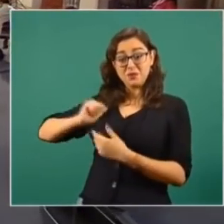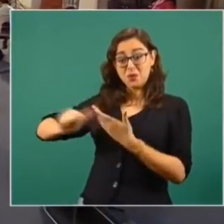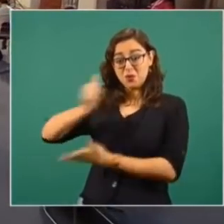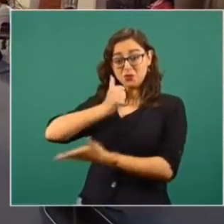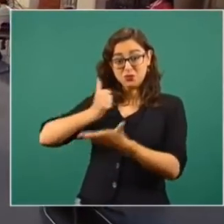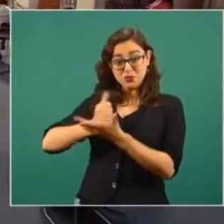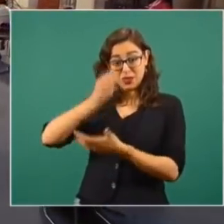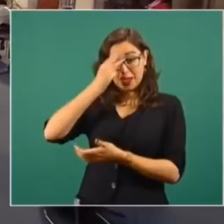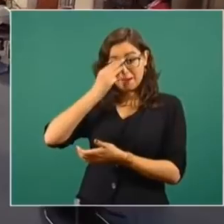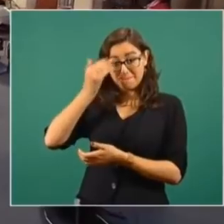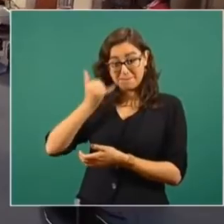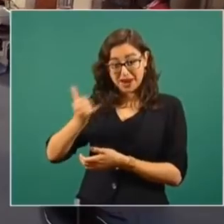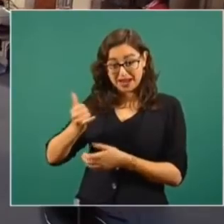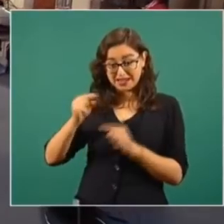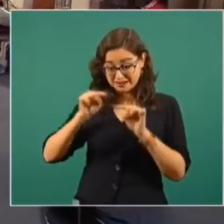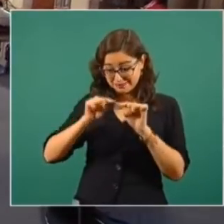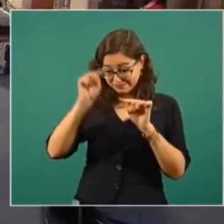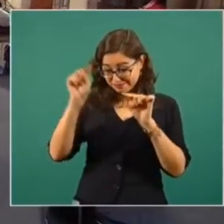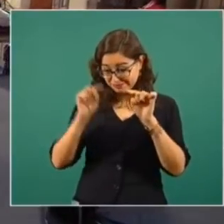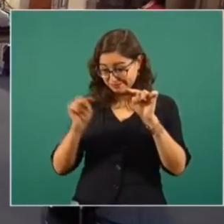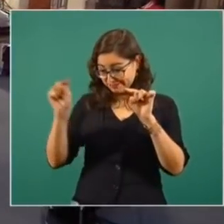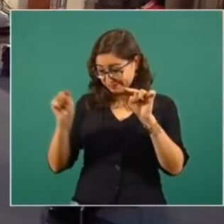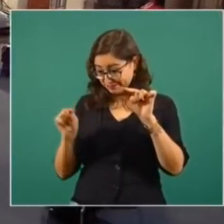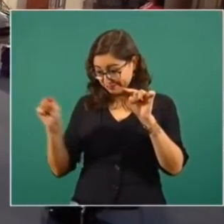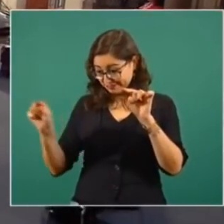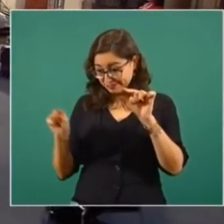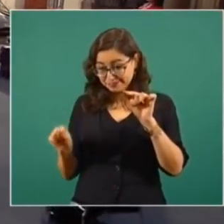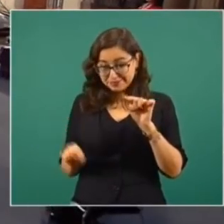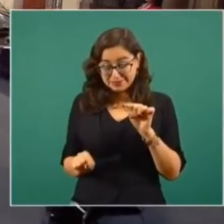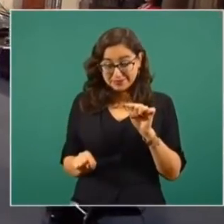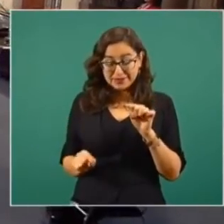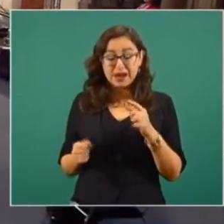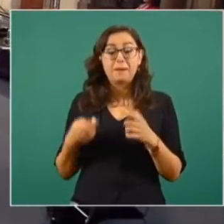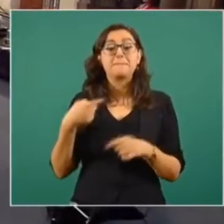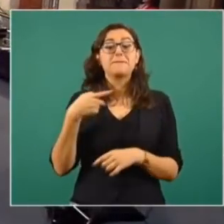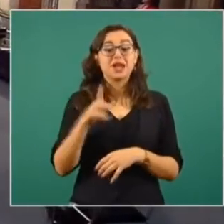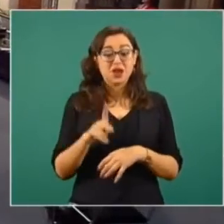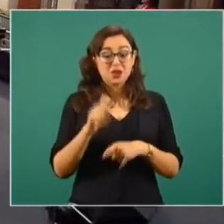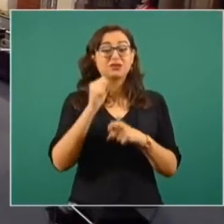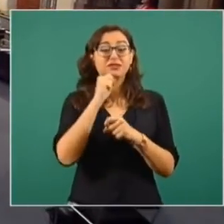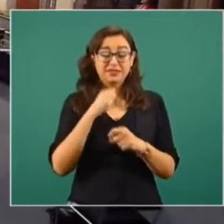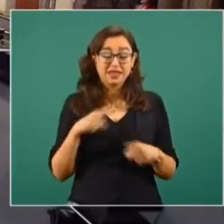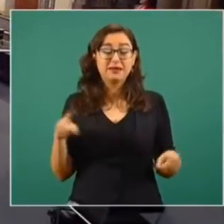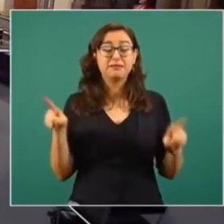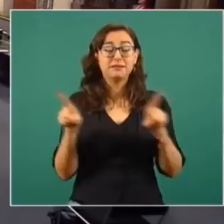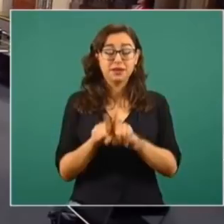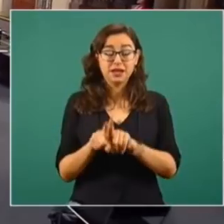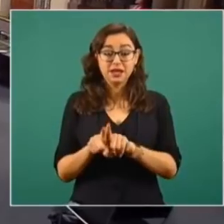pero no sólo eso, se trata de